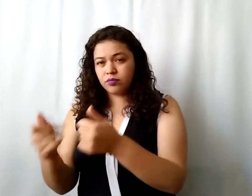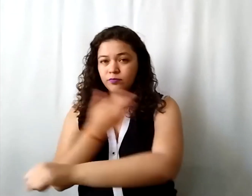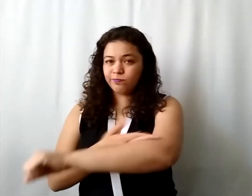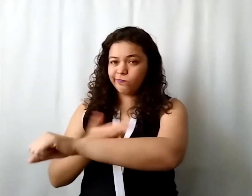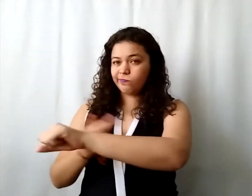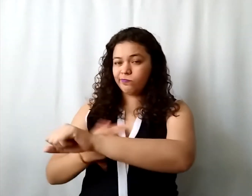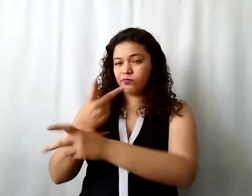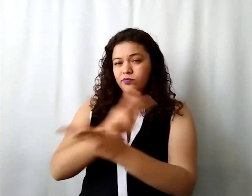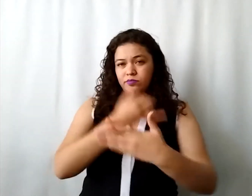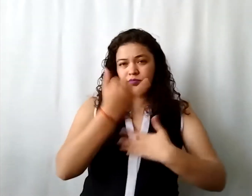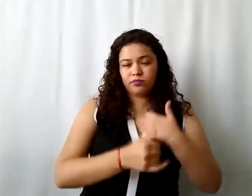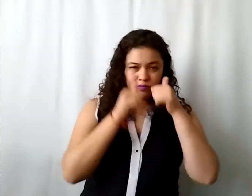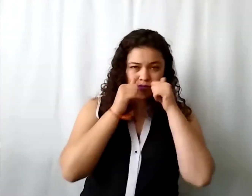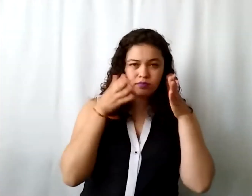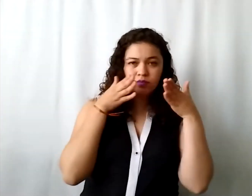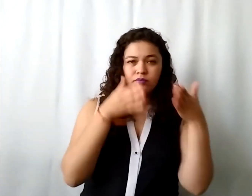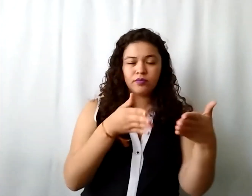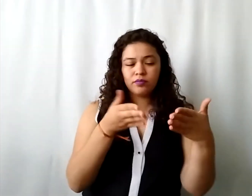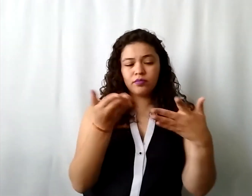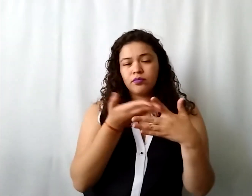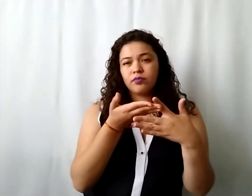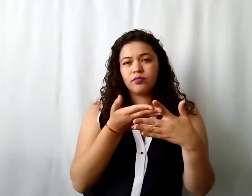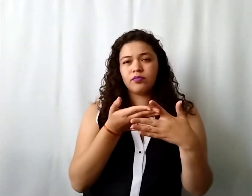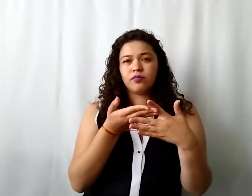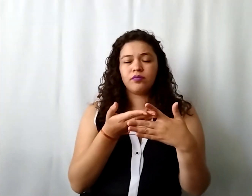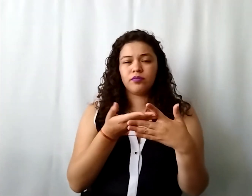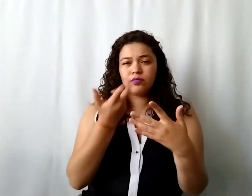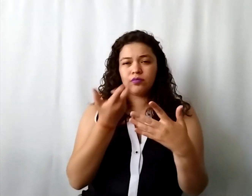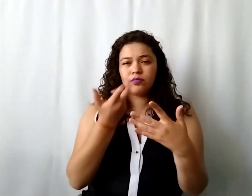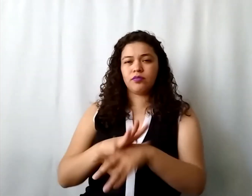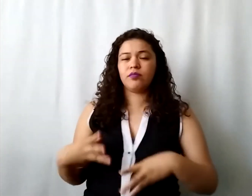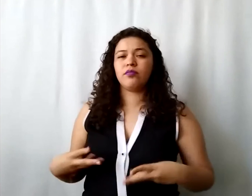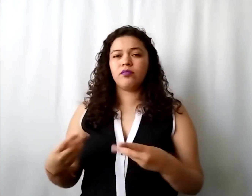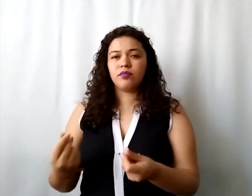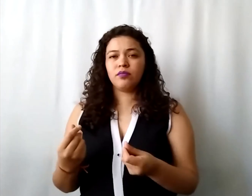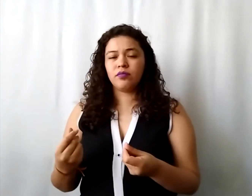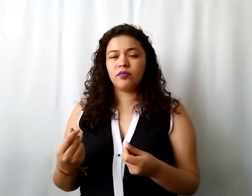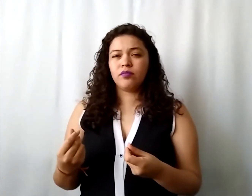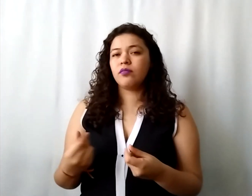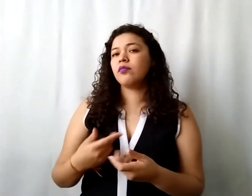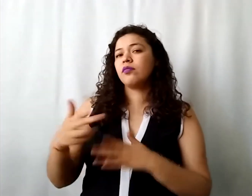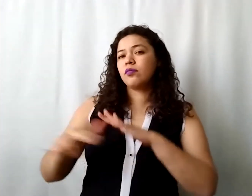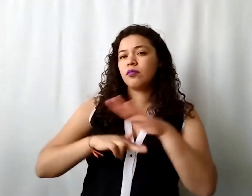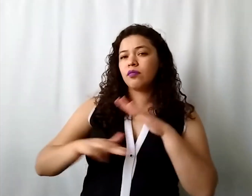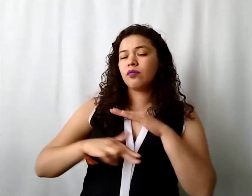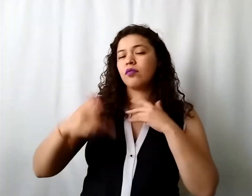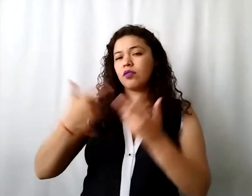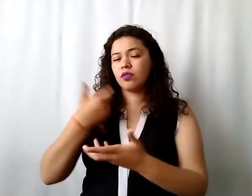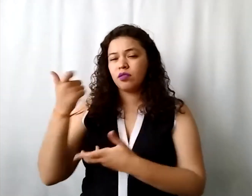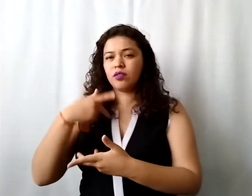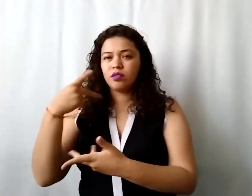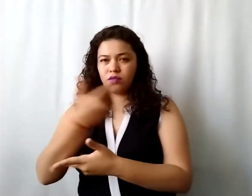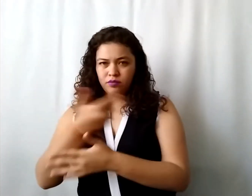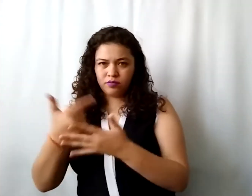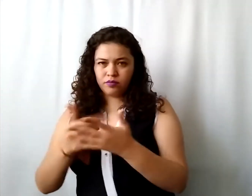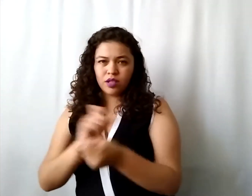en el proyecto asistencial que corresponda y dejar en gastos de administración por ejemplo la asignación de los honorarios del contador o sus sueldos o algo